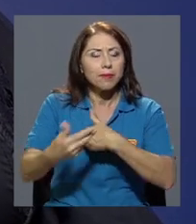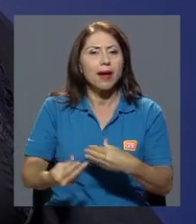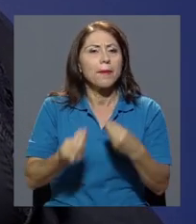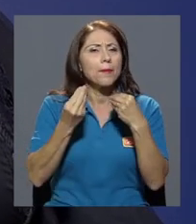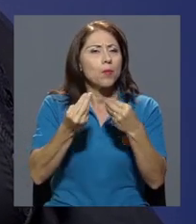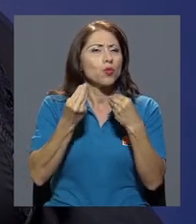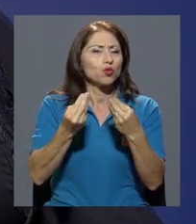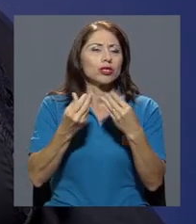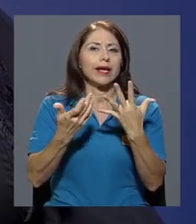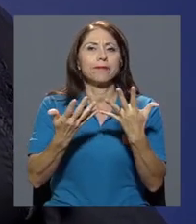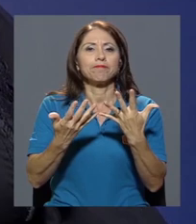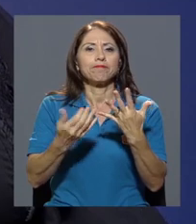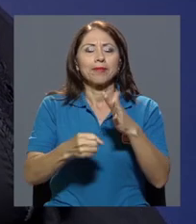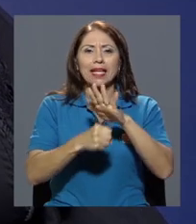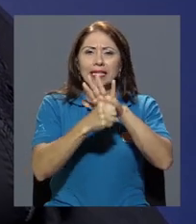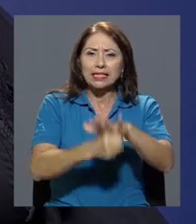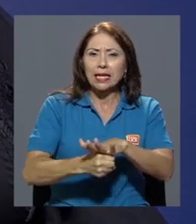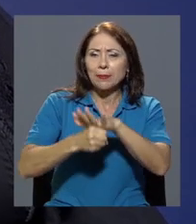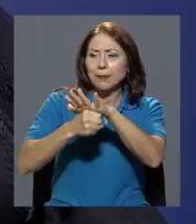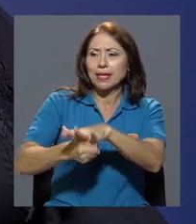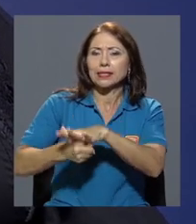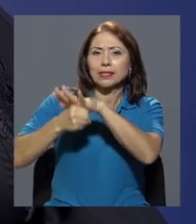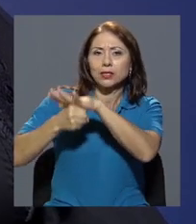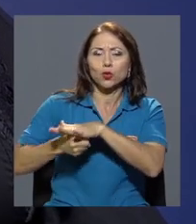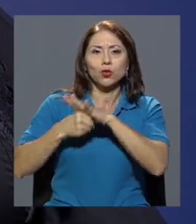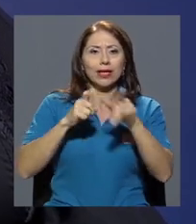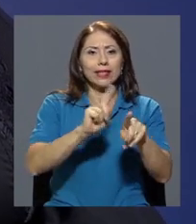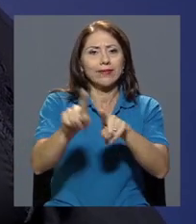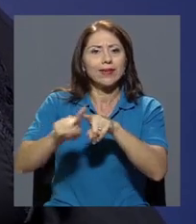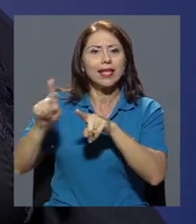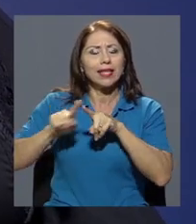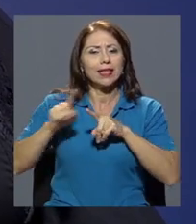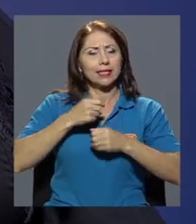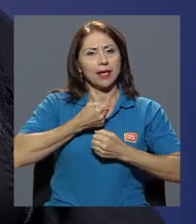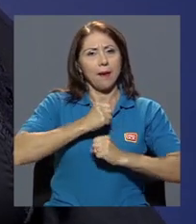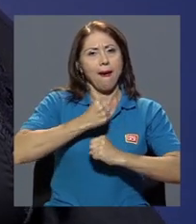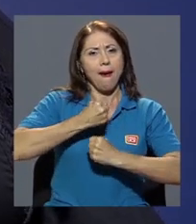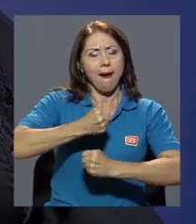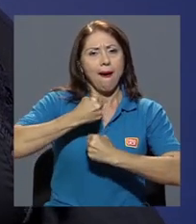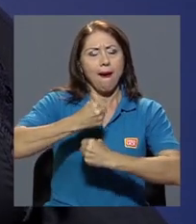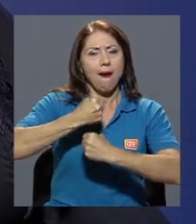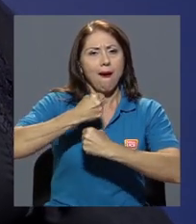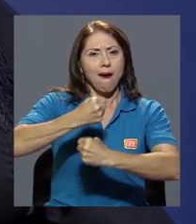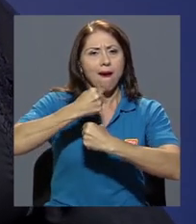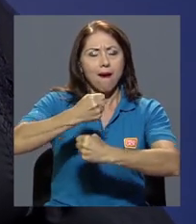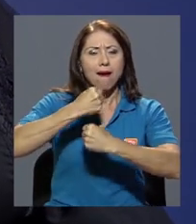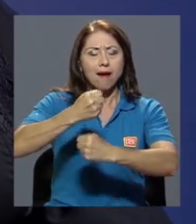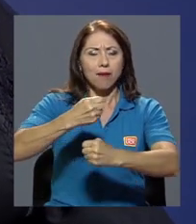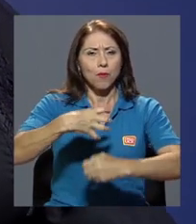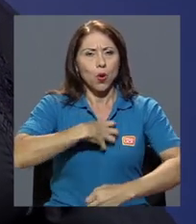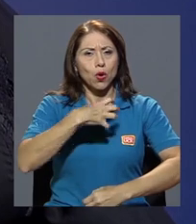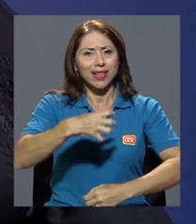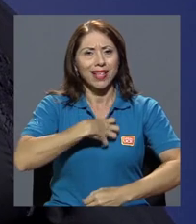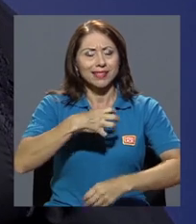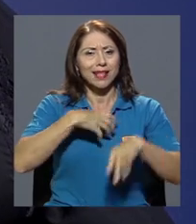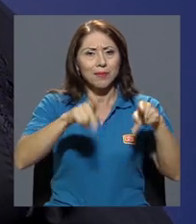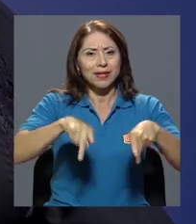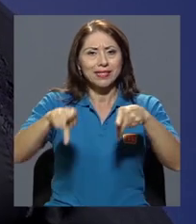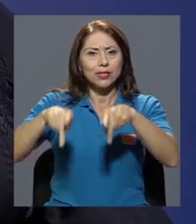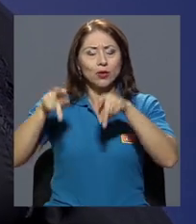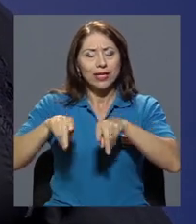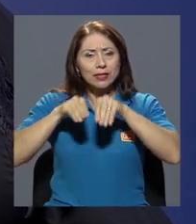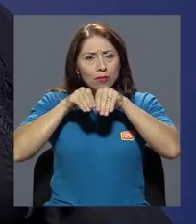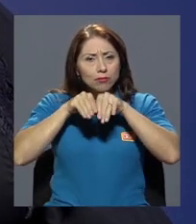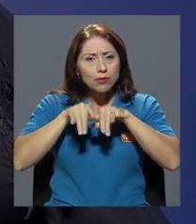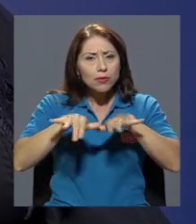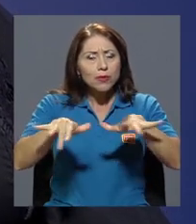represión sobre las diferentes manifestaciones de protesta que tuvo la ciudadanía, que se extendió prácticamente a todo